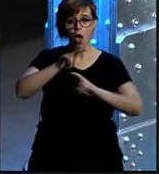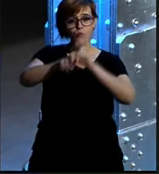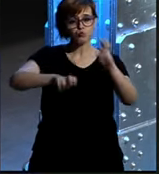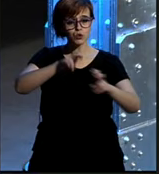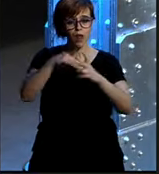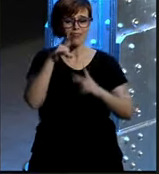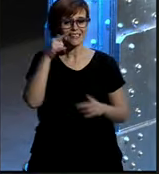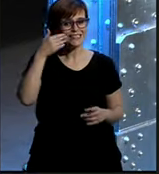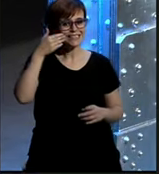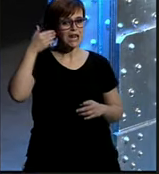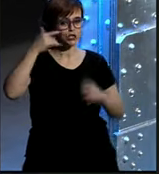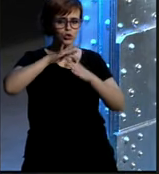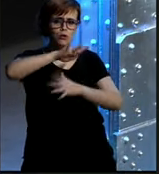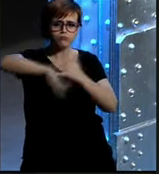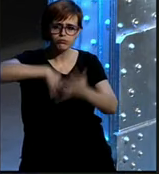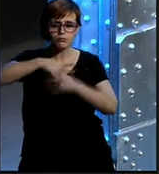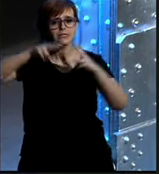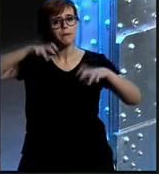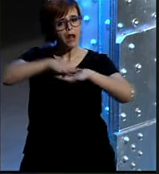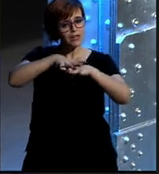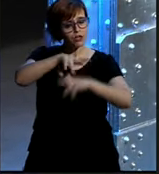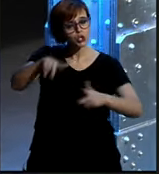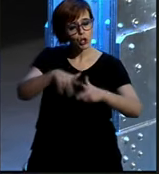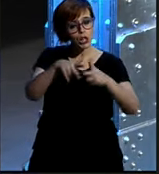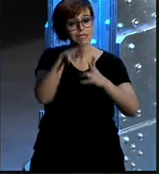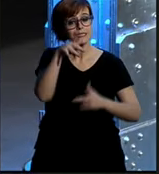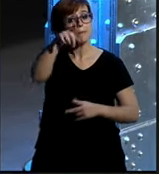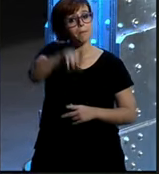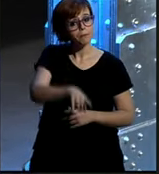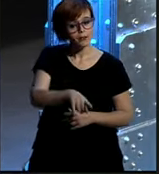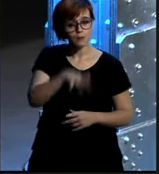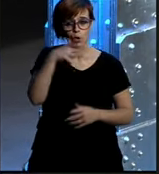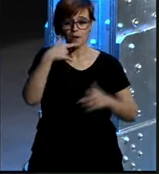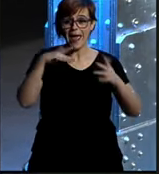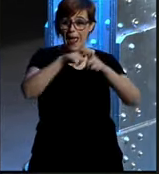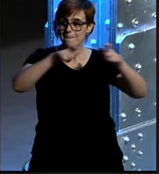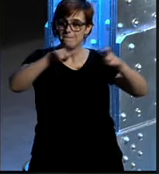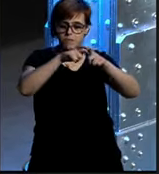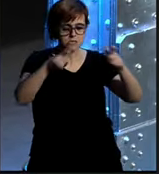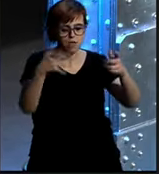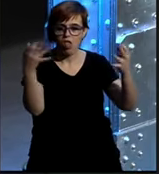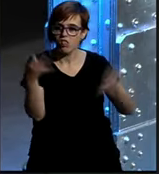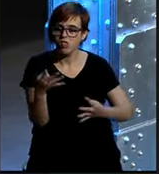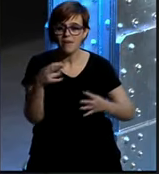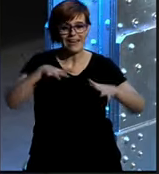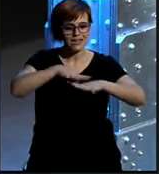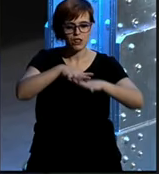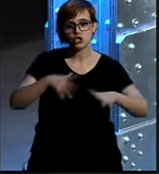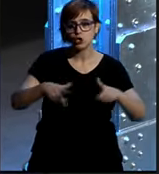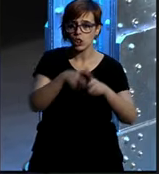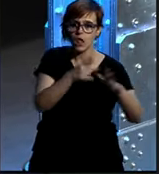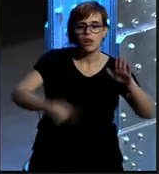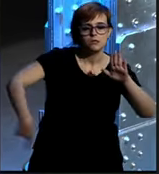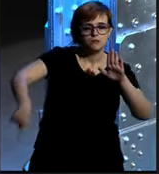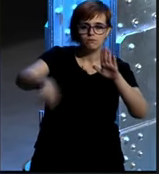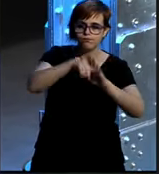talento la llegada de las redes sociales y por qué las empresas deben de estar presentes en las redes sociales algo que ya de alguna forma se ha